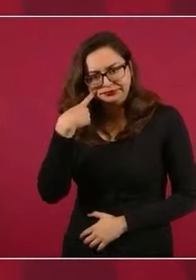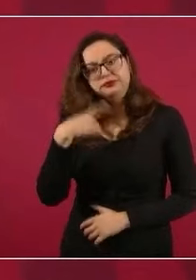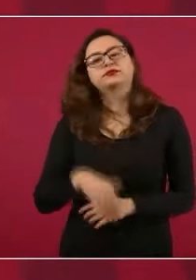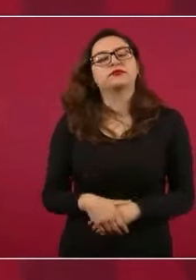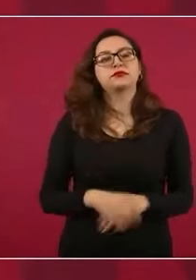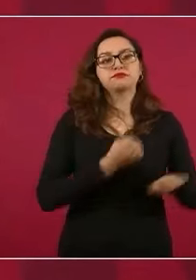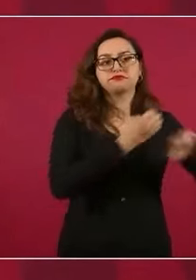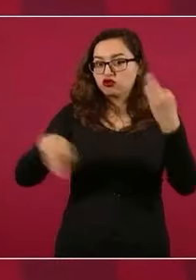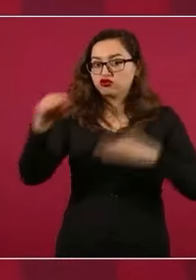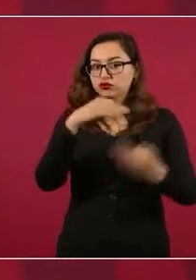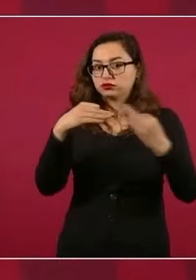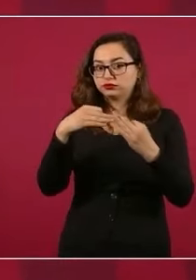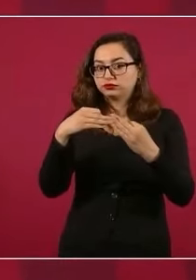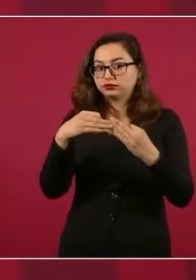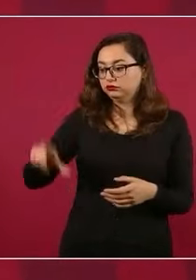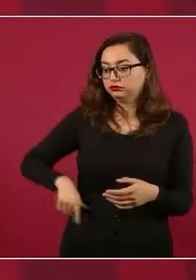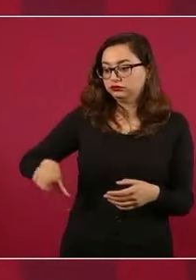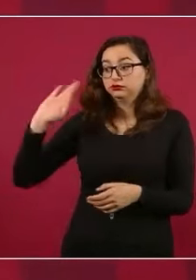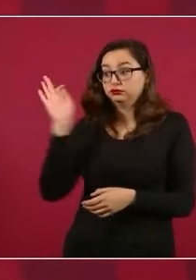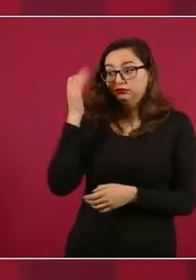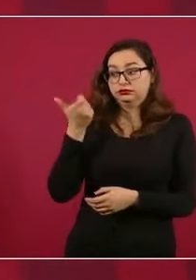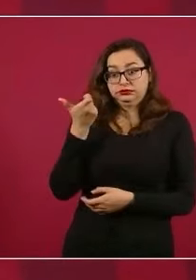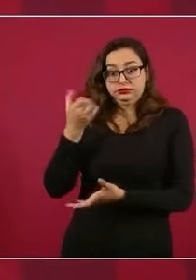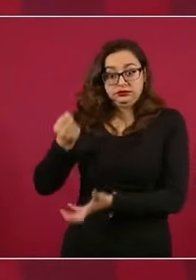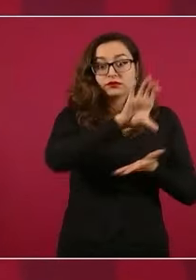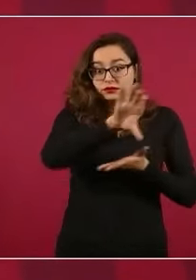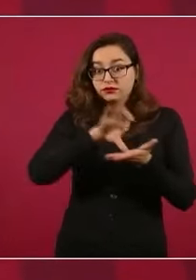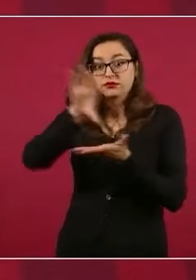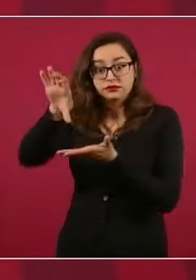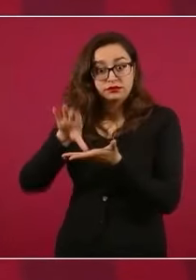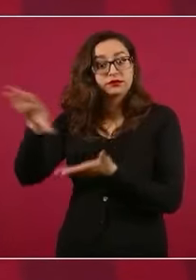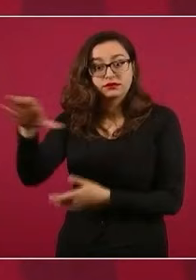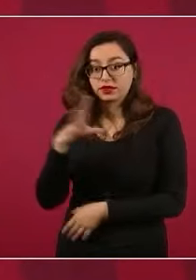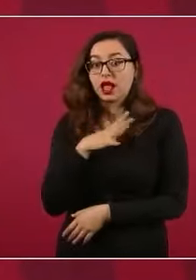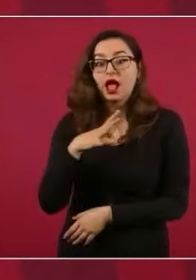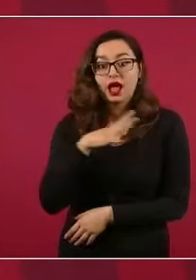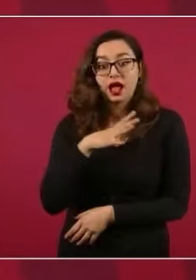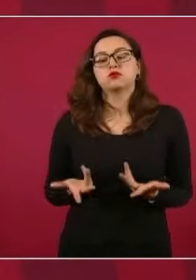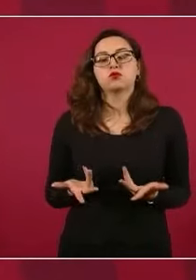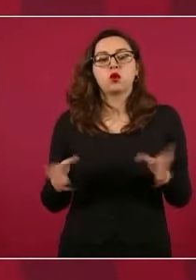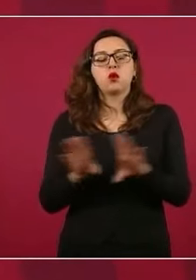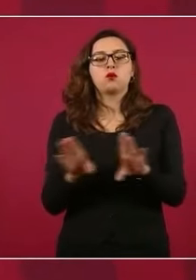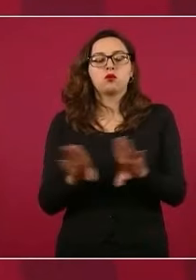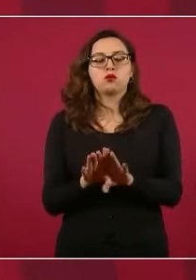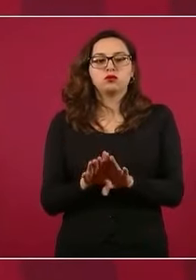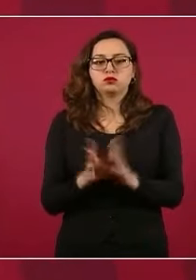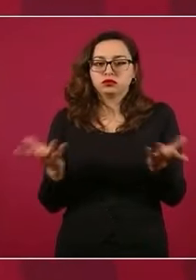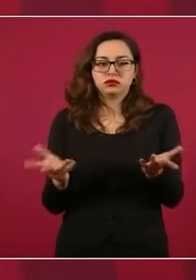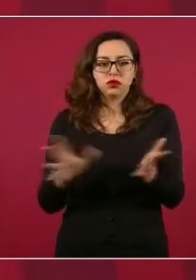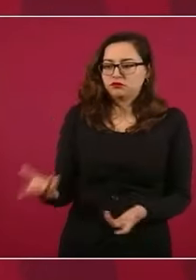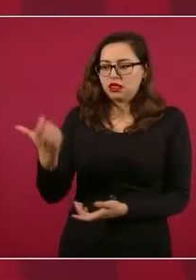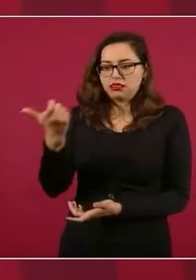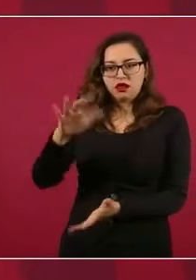reciben recursos de la Federación. Y también aclarar que son transferencias que por ley les